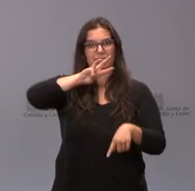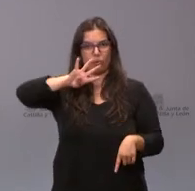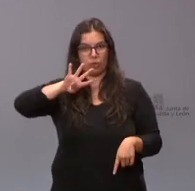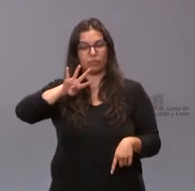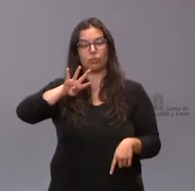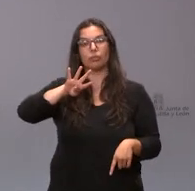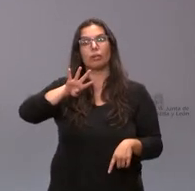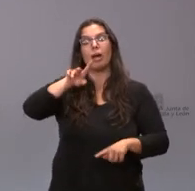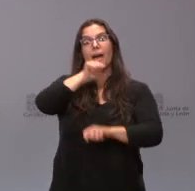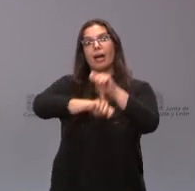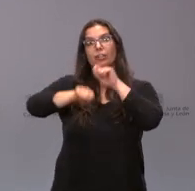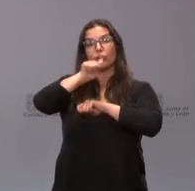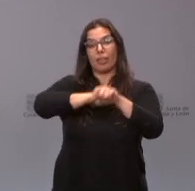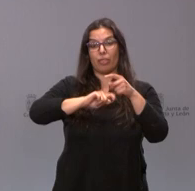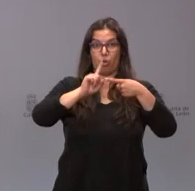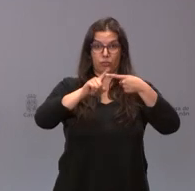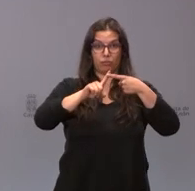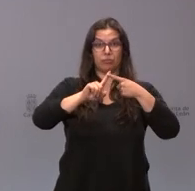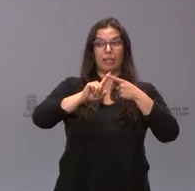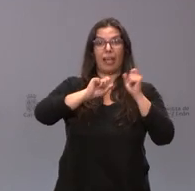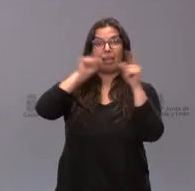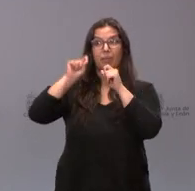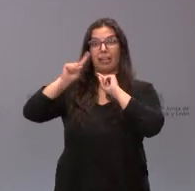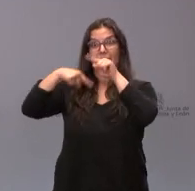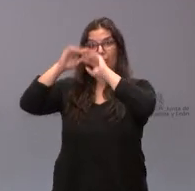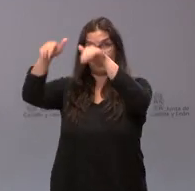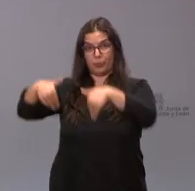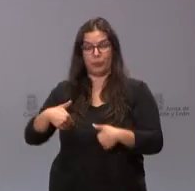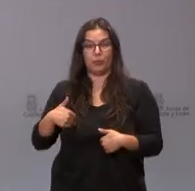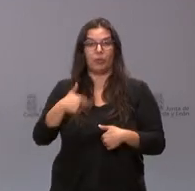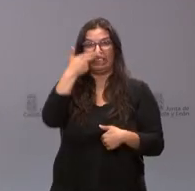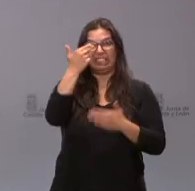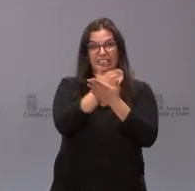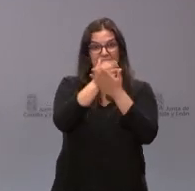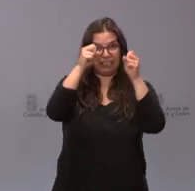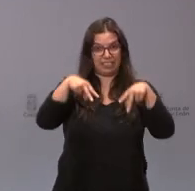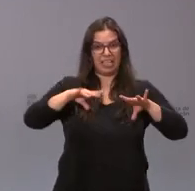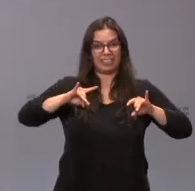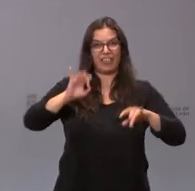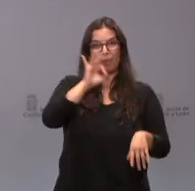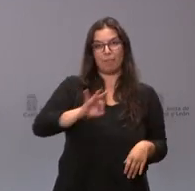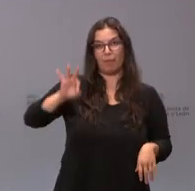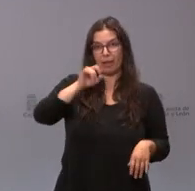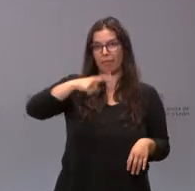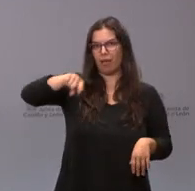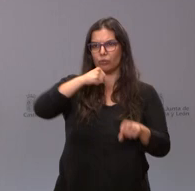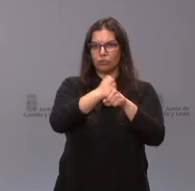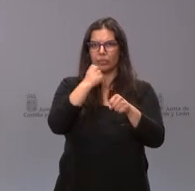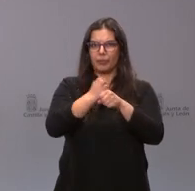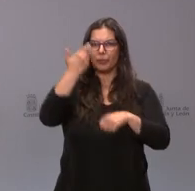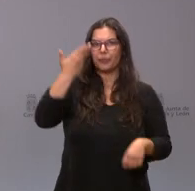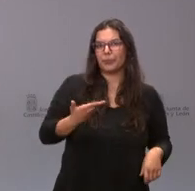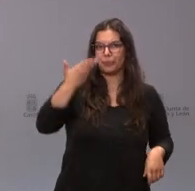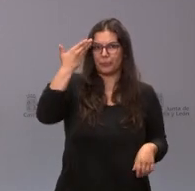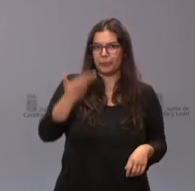Asociación de Emigrantes Retornados de Castellanos en Antidad Sin Armo de Lucro, con sede en Palencia, que viene realizando importantes actuaciones